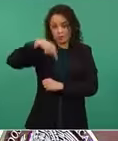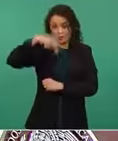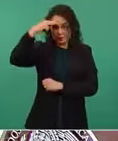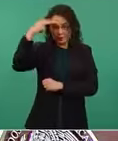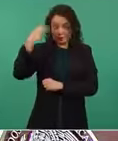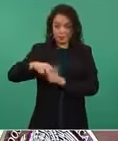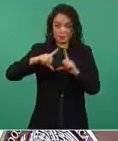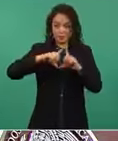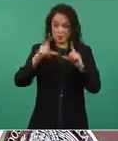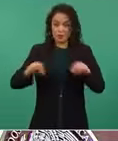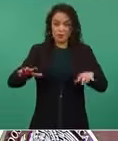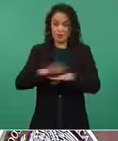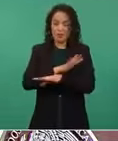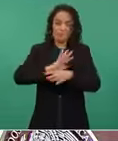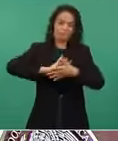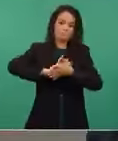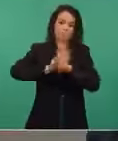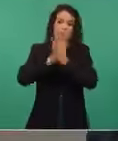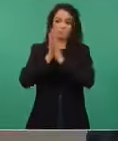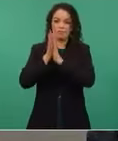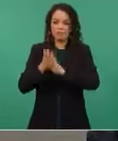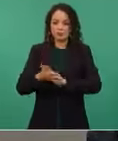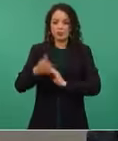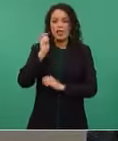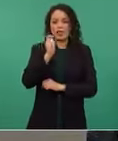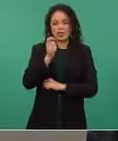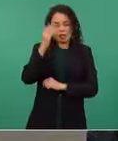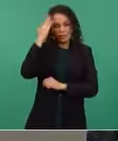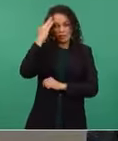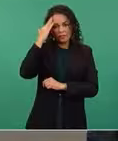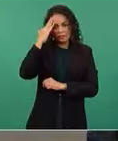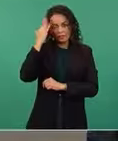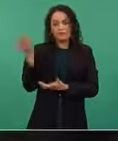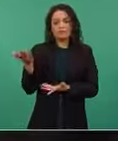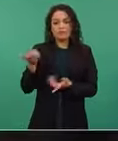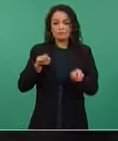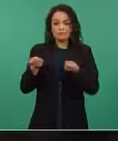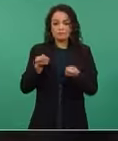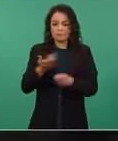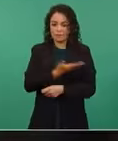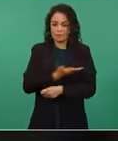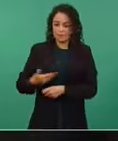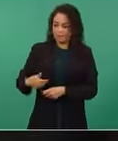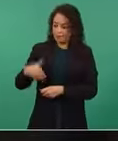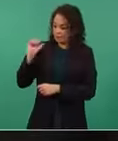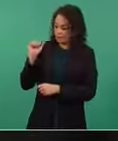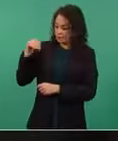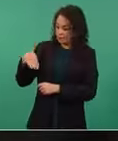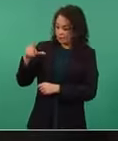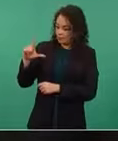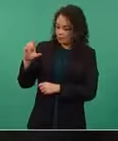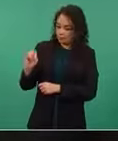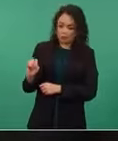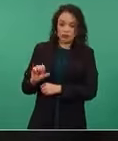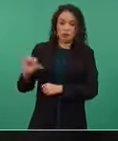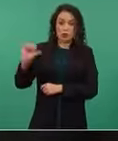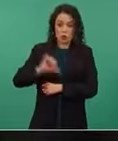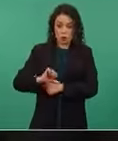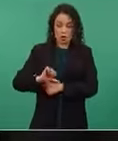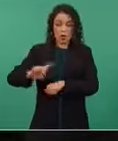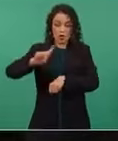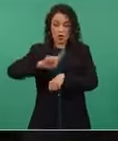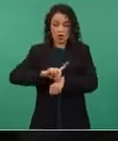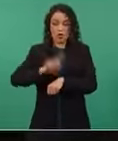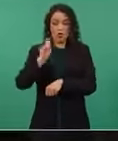que conduce el señor presidente Andrés Manuel López Obrador. Hoy en nuestro día construyamos el Día del Médico